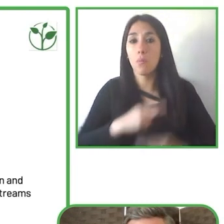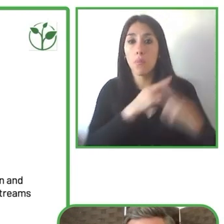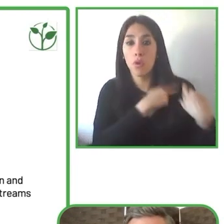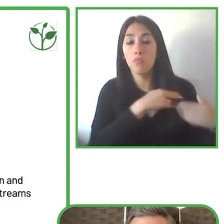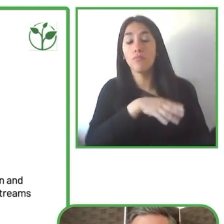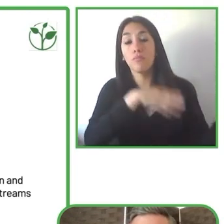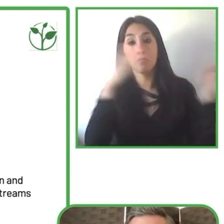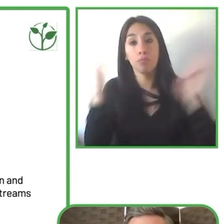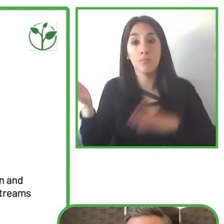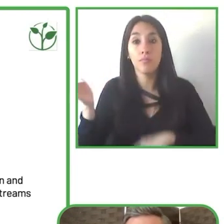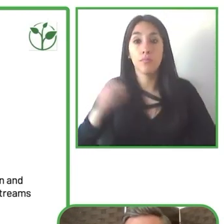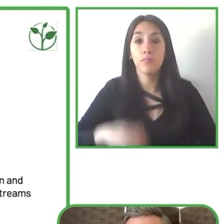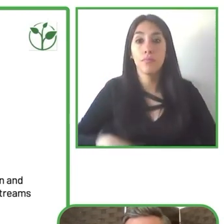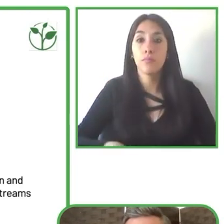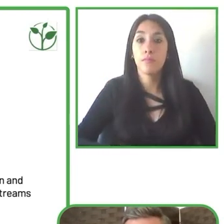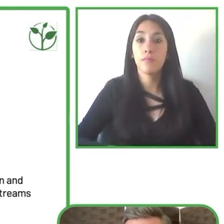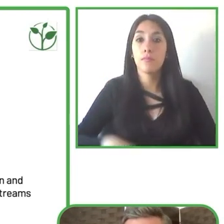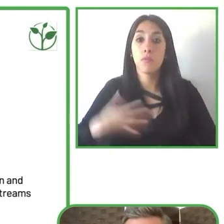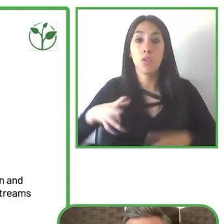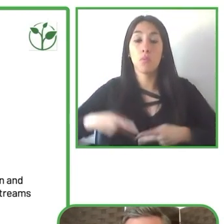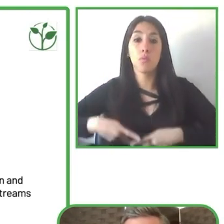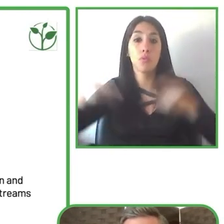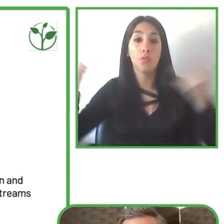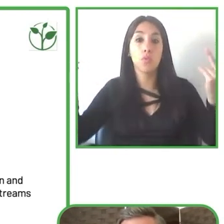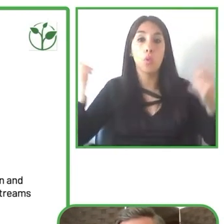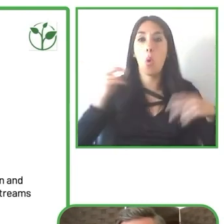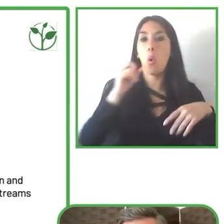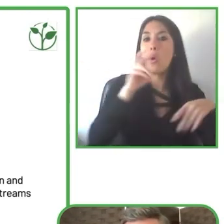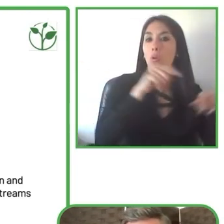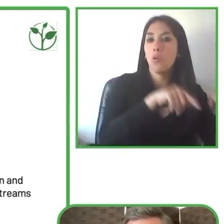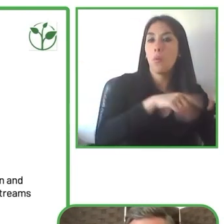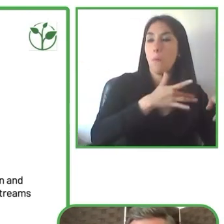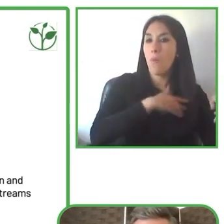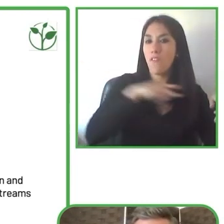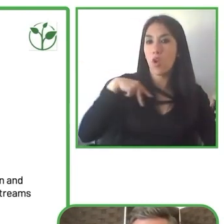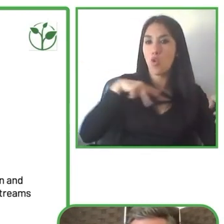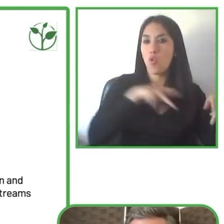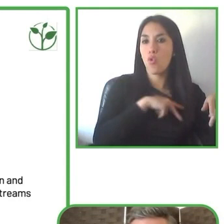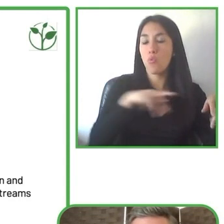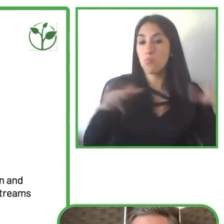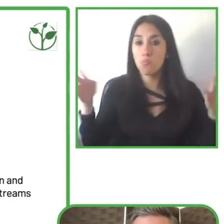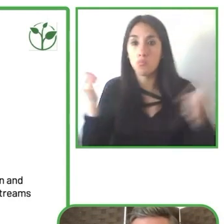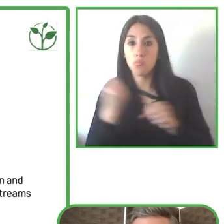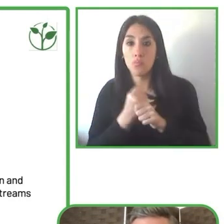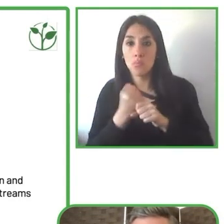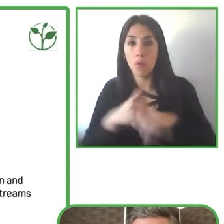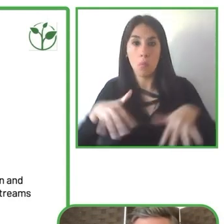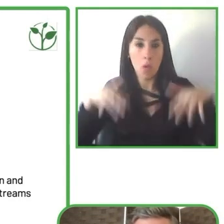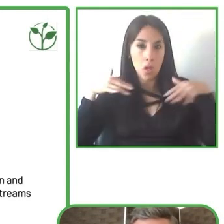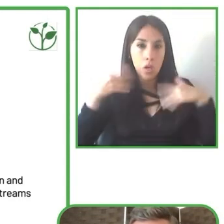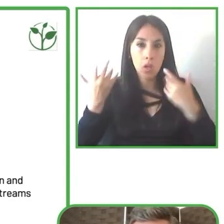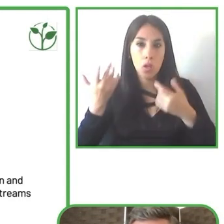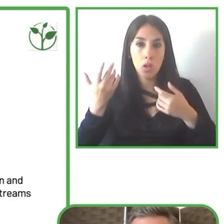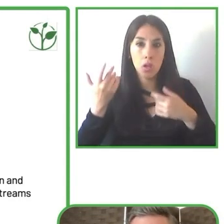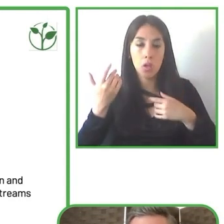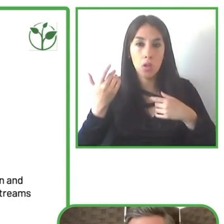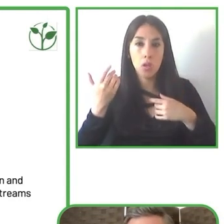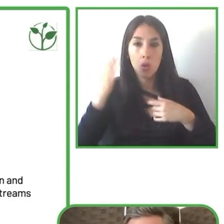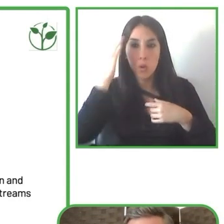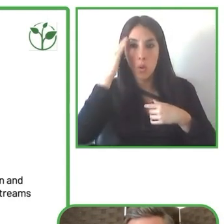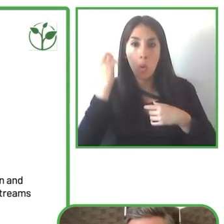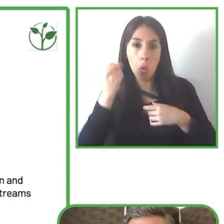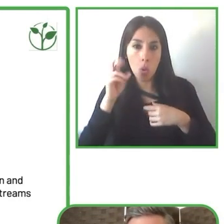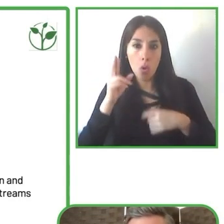por ejemplo en una galería de arte o en un museo o también en cualquier lugar cultural al